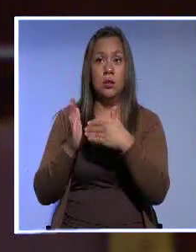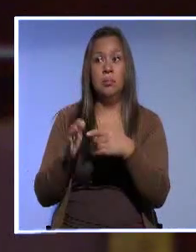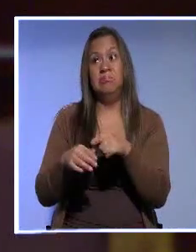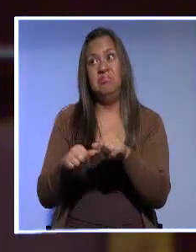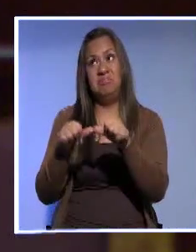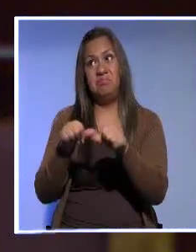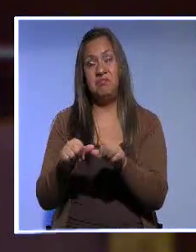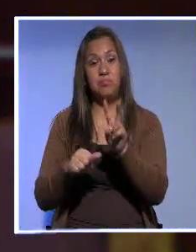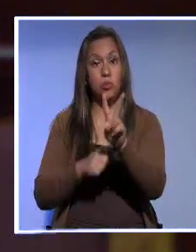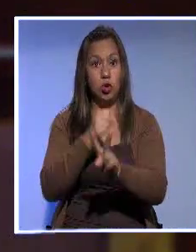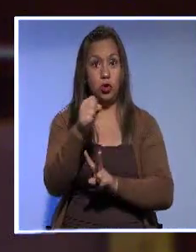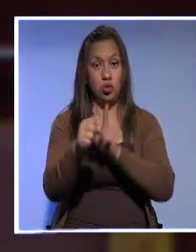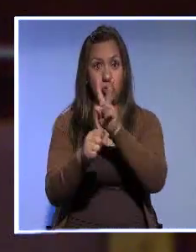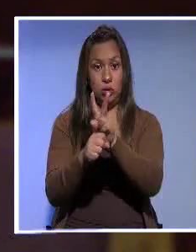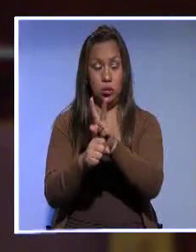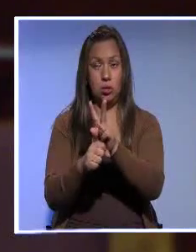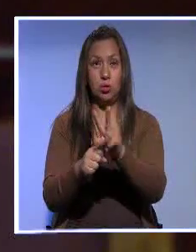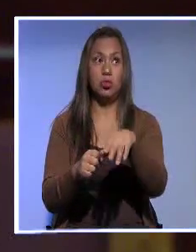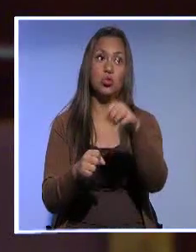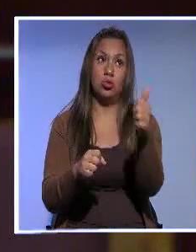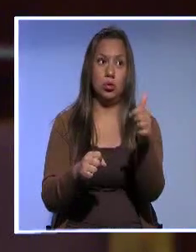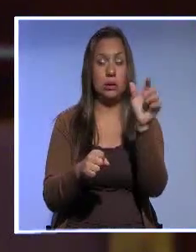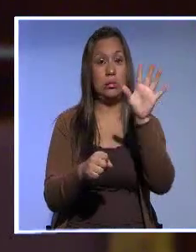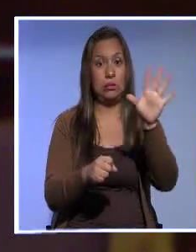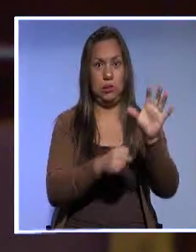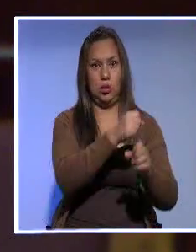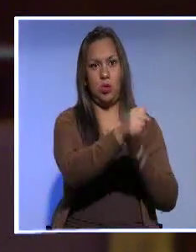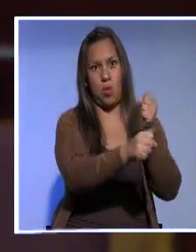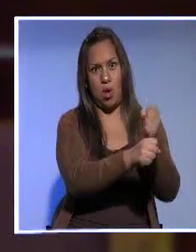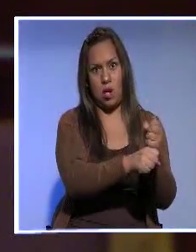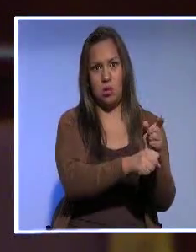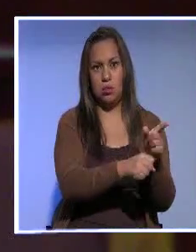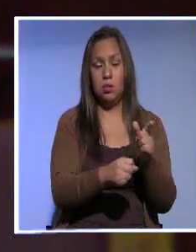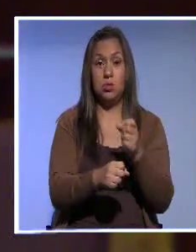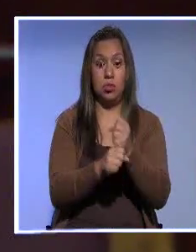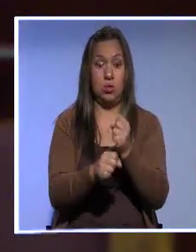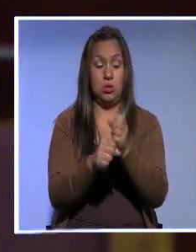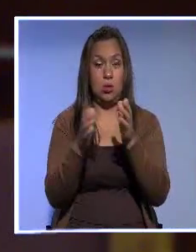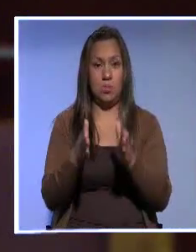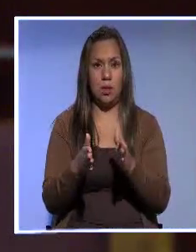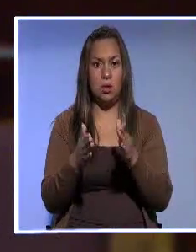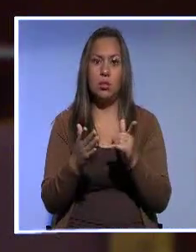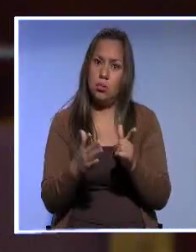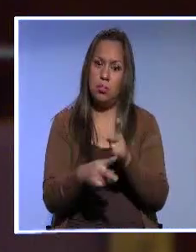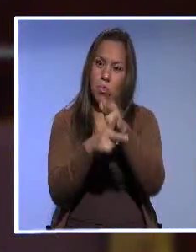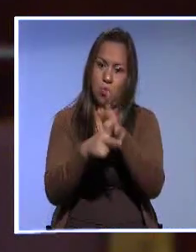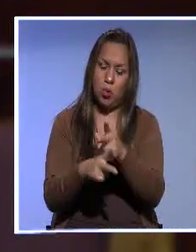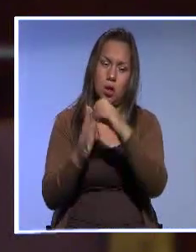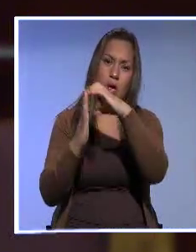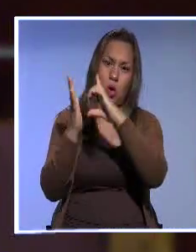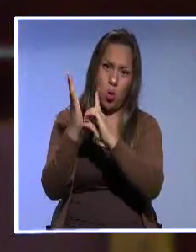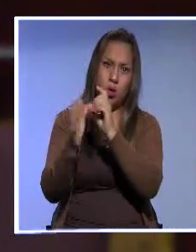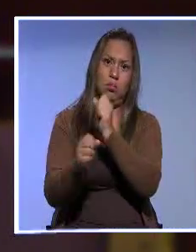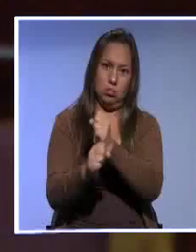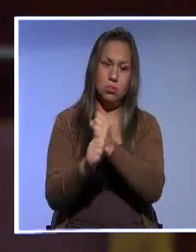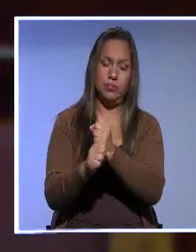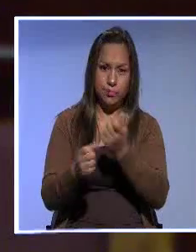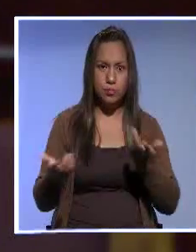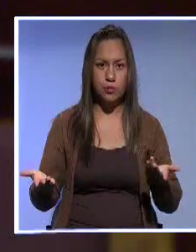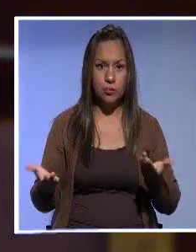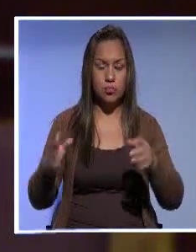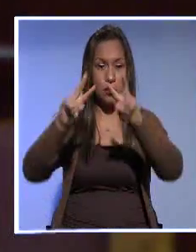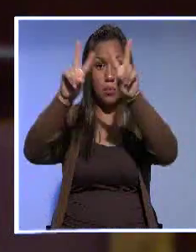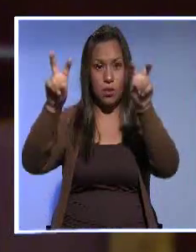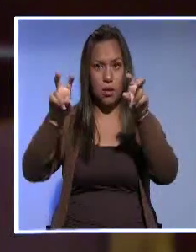dos años, otras tienen de cinco años, ¿no? Y entonces los trabajadores están amparados por el Código del Trabajo, ¿no? En el sector privado. Y